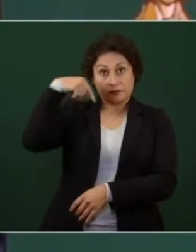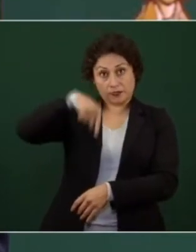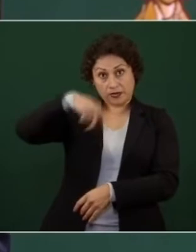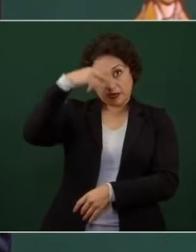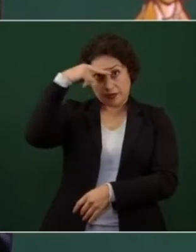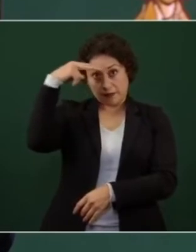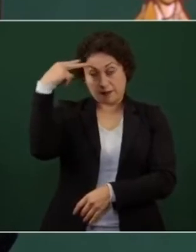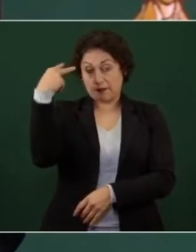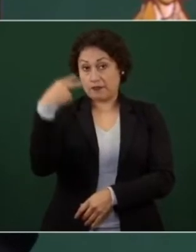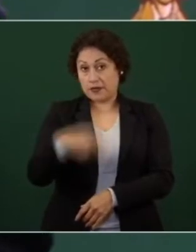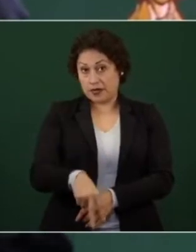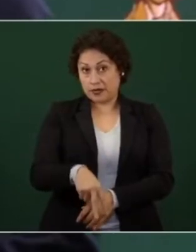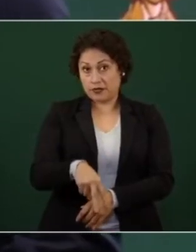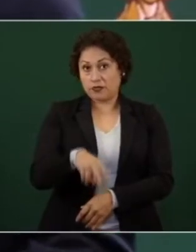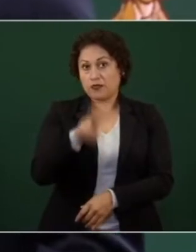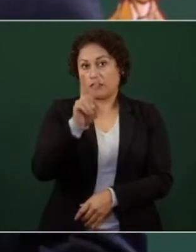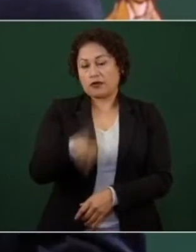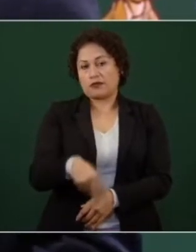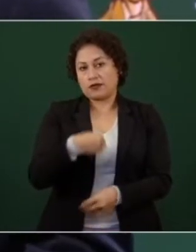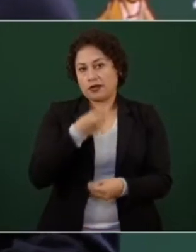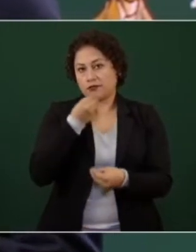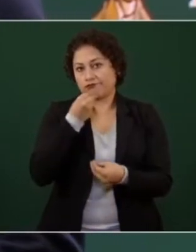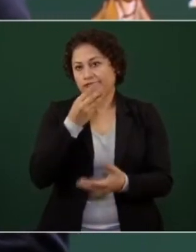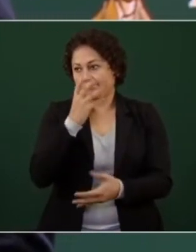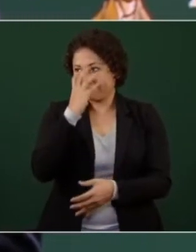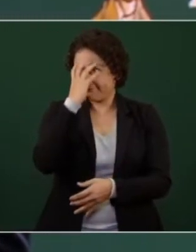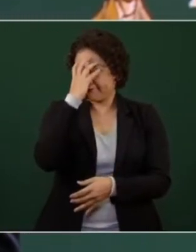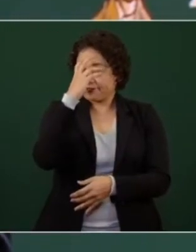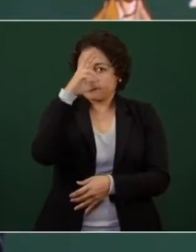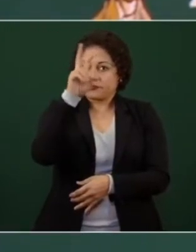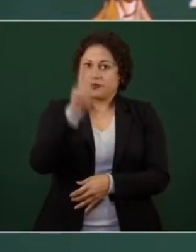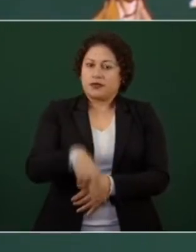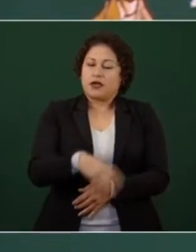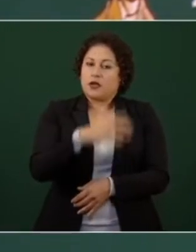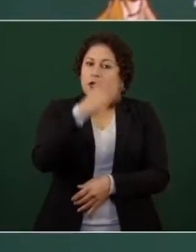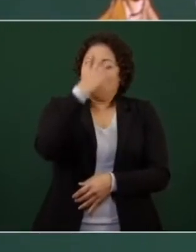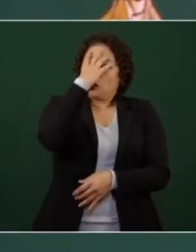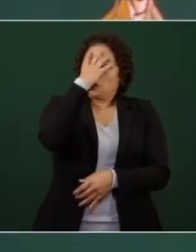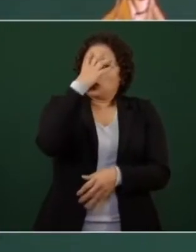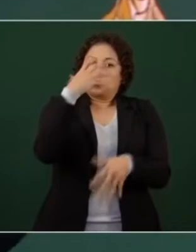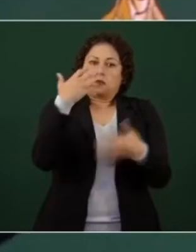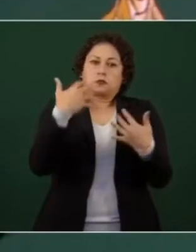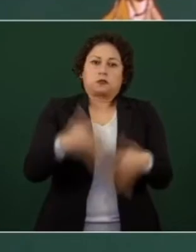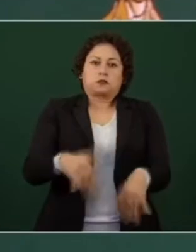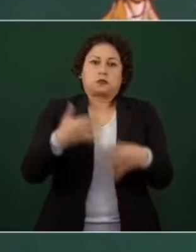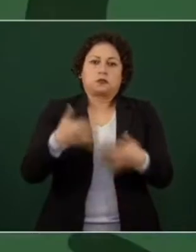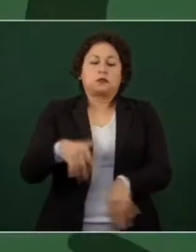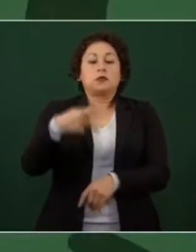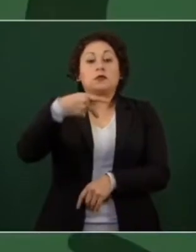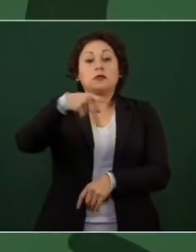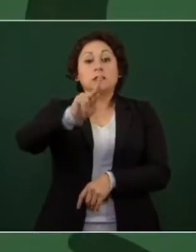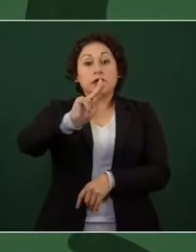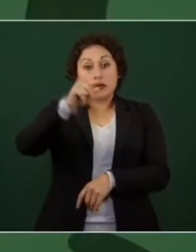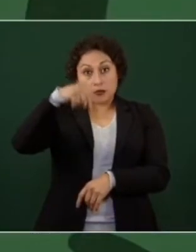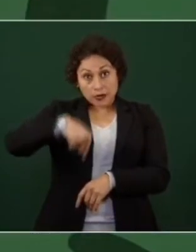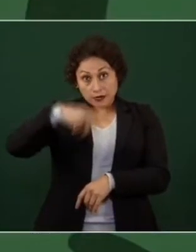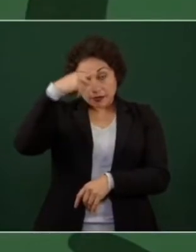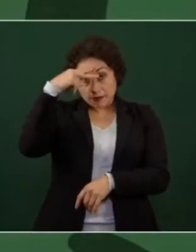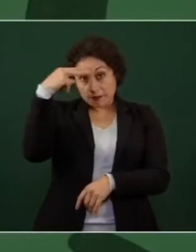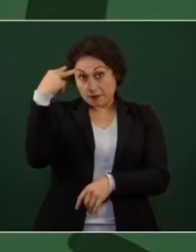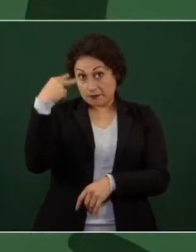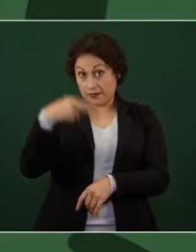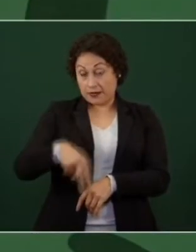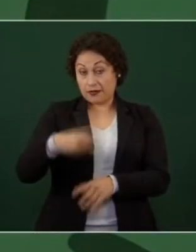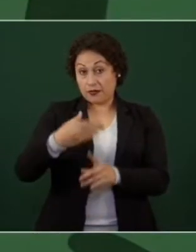una vergüenza hasta decirlo la pena pero como este